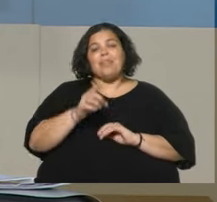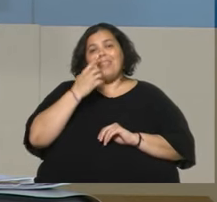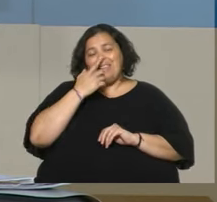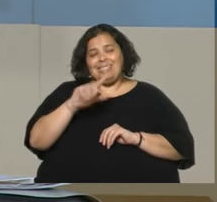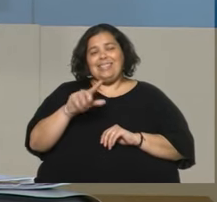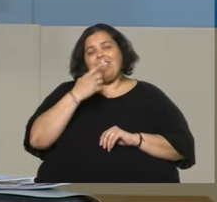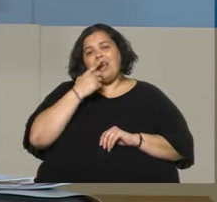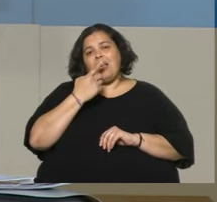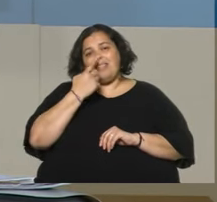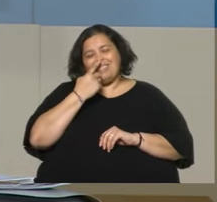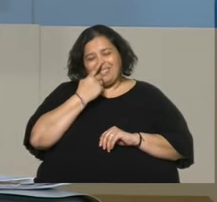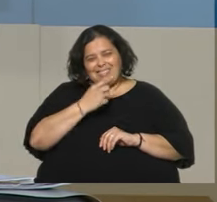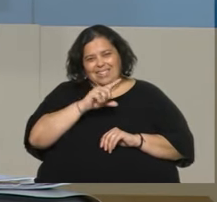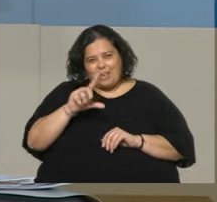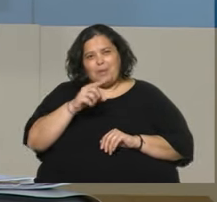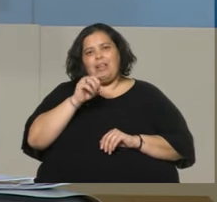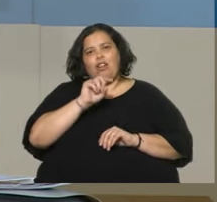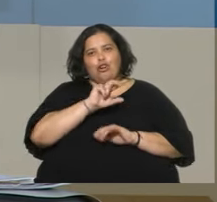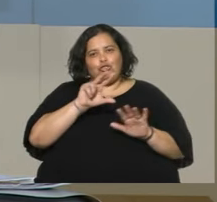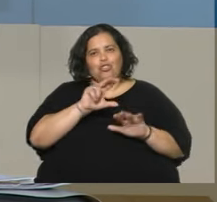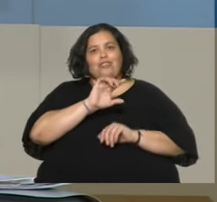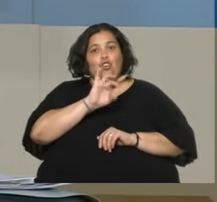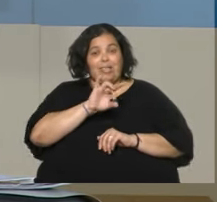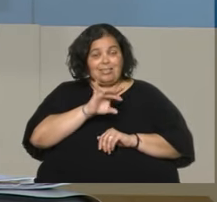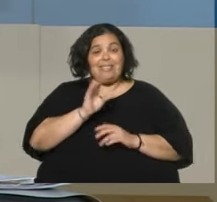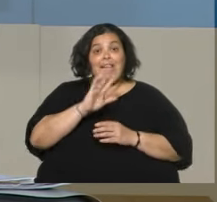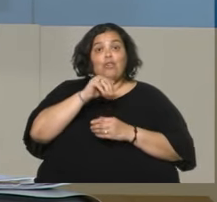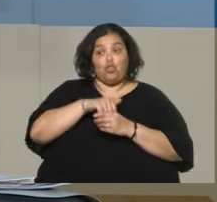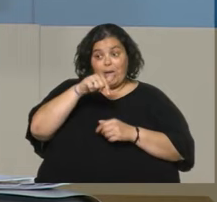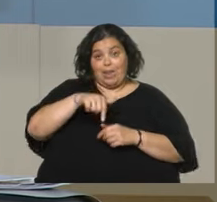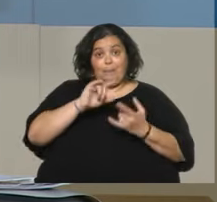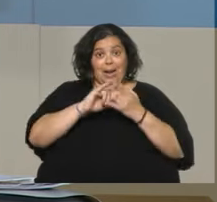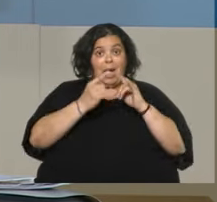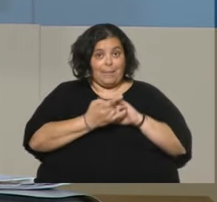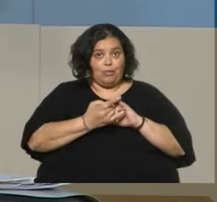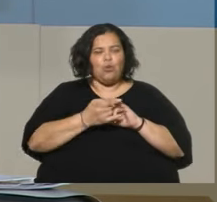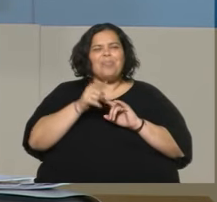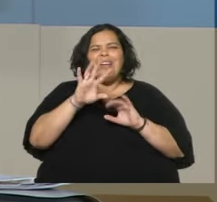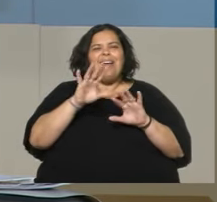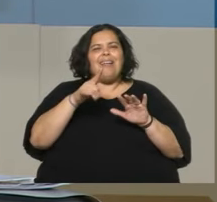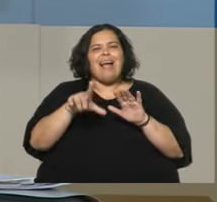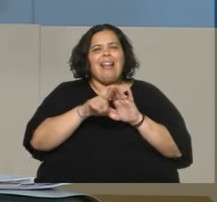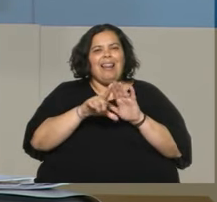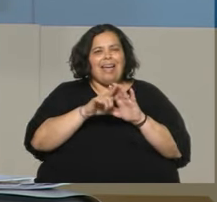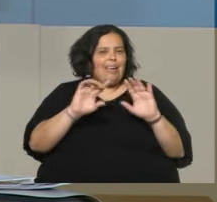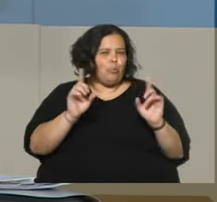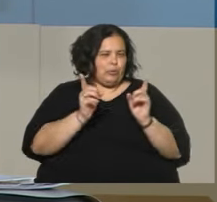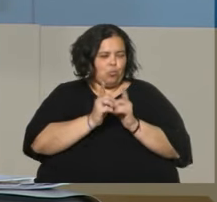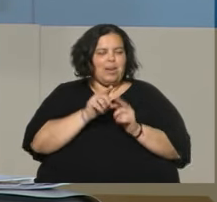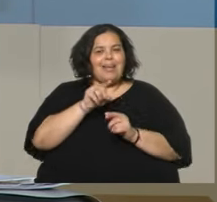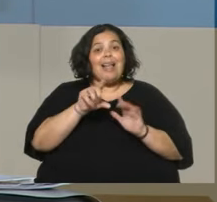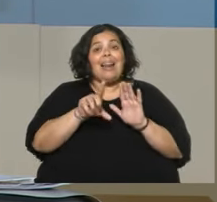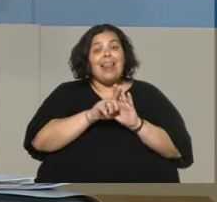se votó en este Parlamento, y para que la ciudadanía sea, es la ley, para hacer un resumen entendible, que